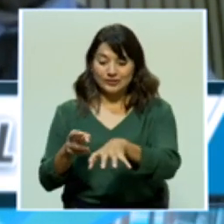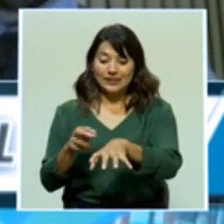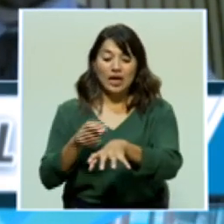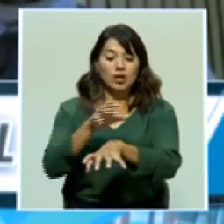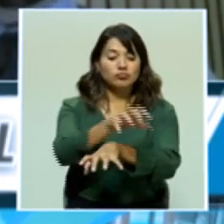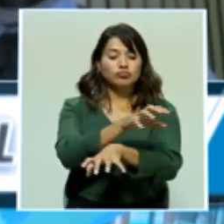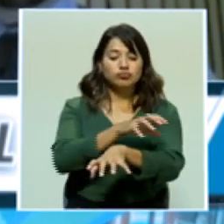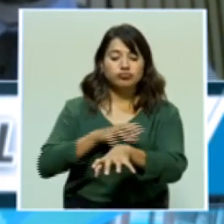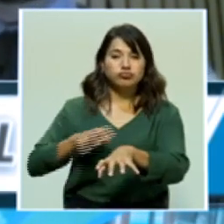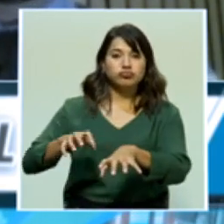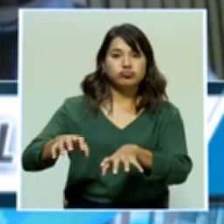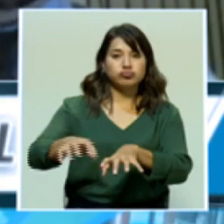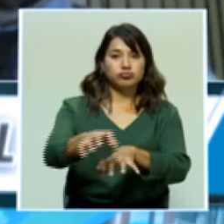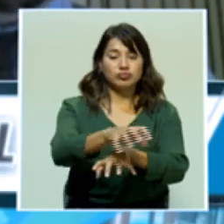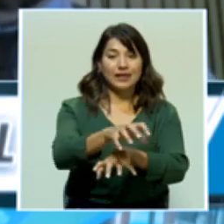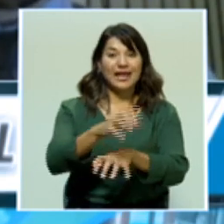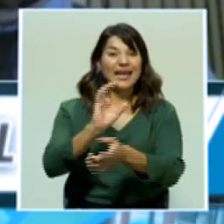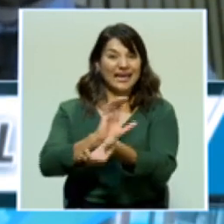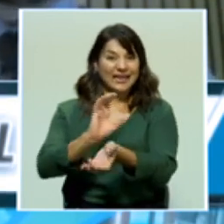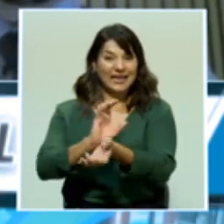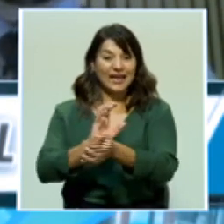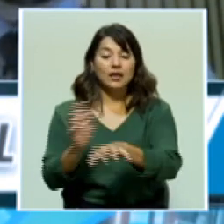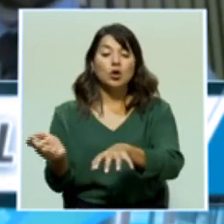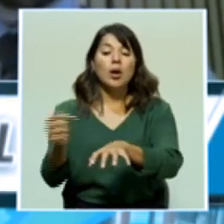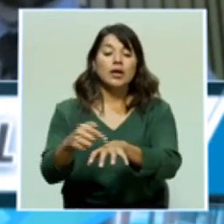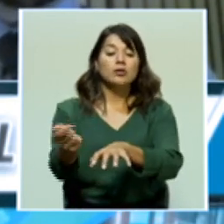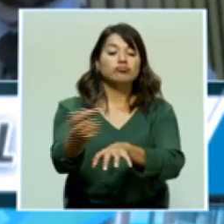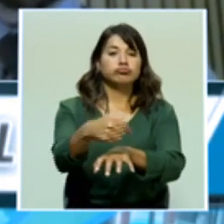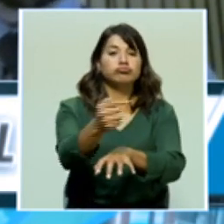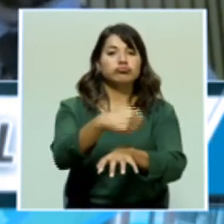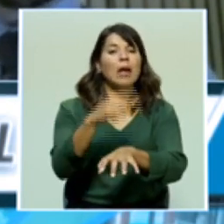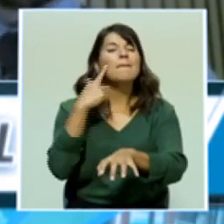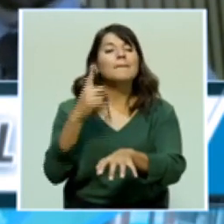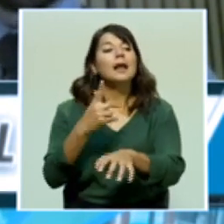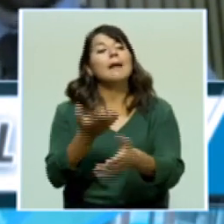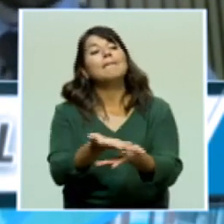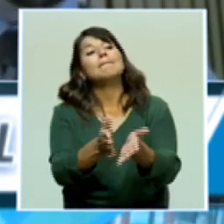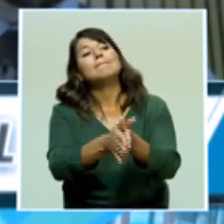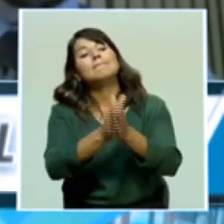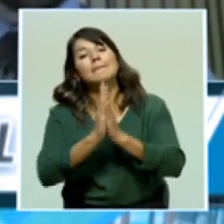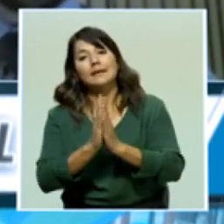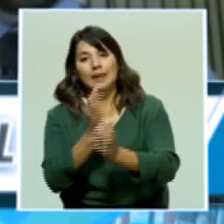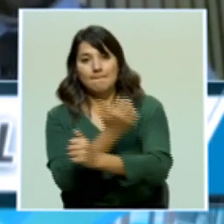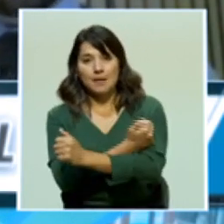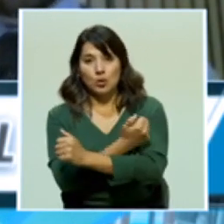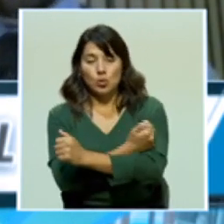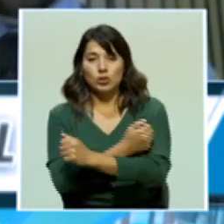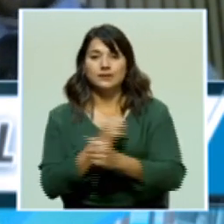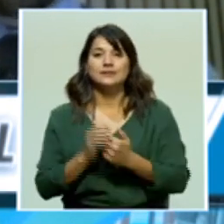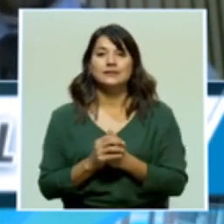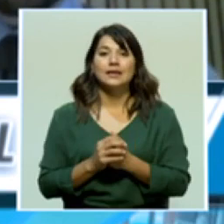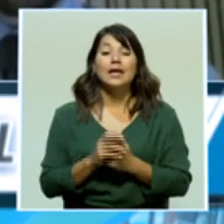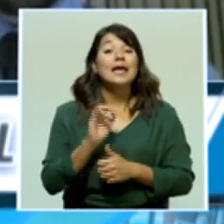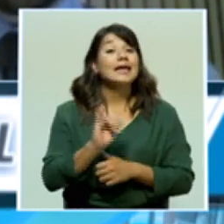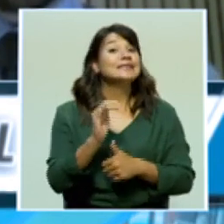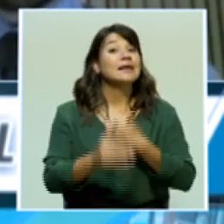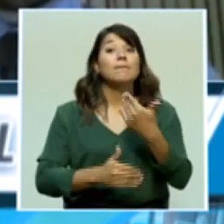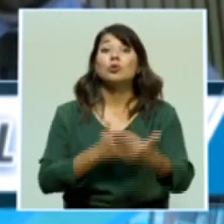manera segura y iniciar lo que sería el proceso de vacunación, que no va a ser de manera masiva.